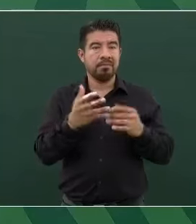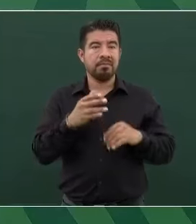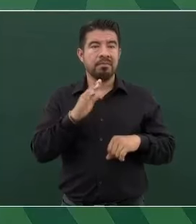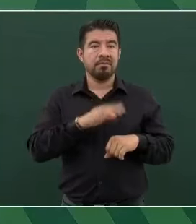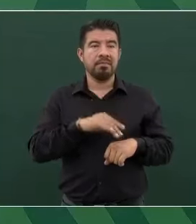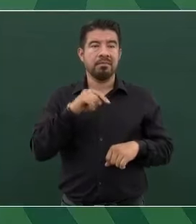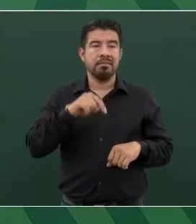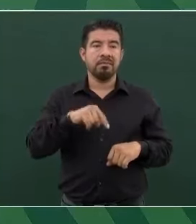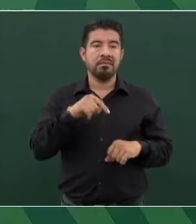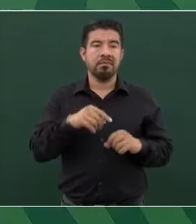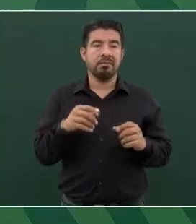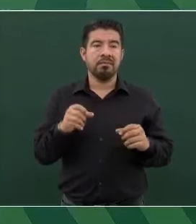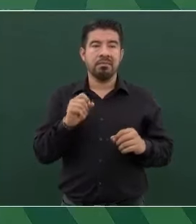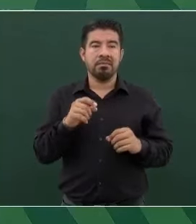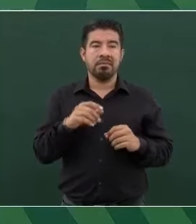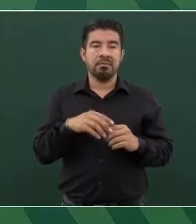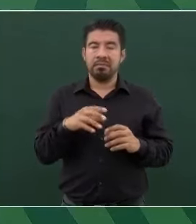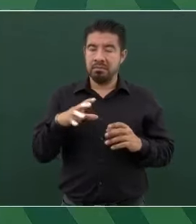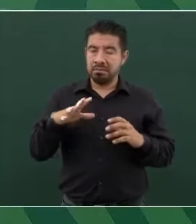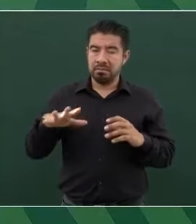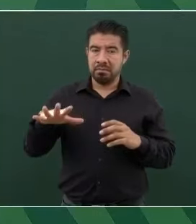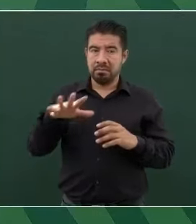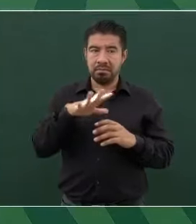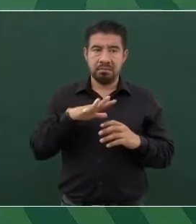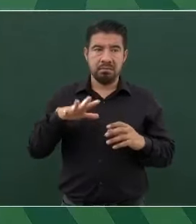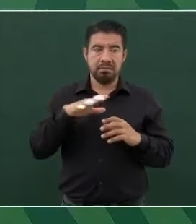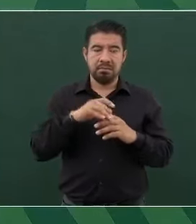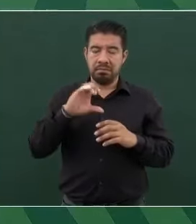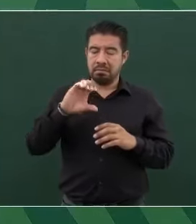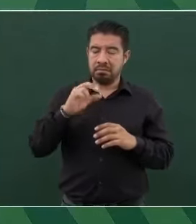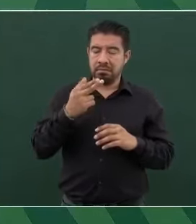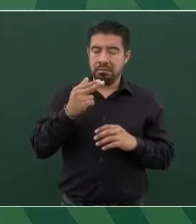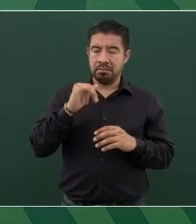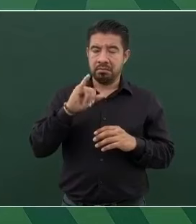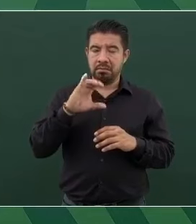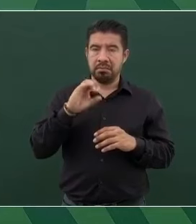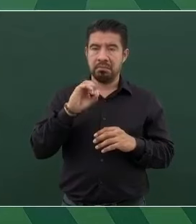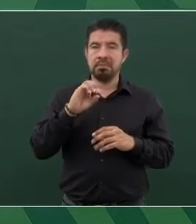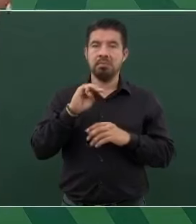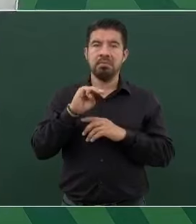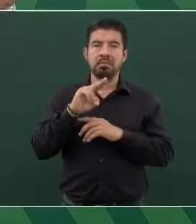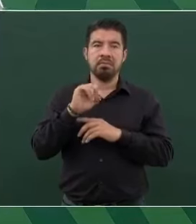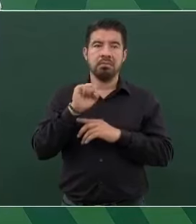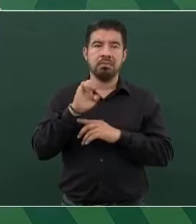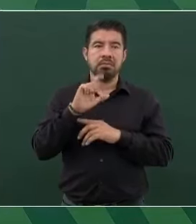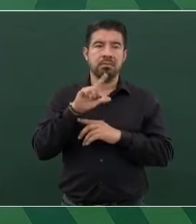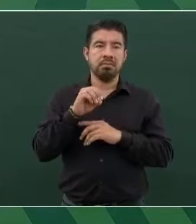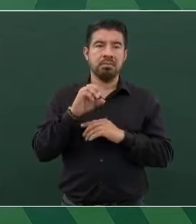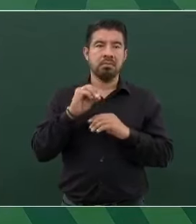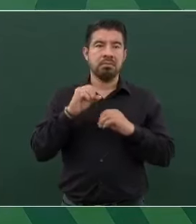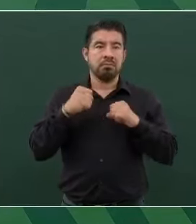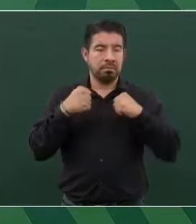ahí en Chicomucelo o en frontera con Malapa, incluso…